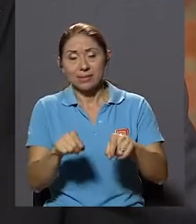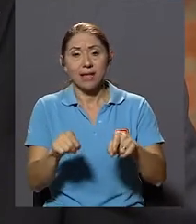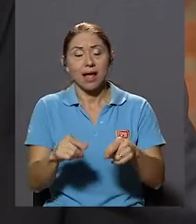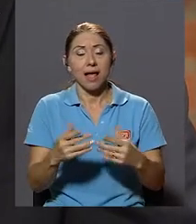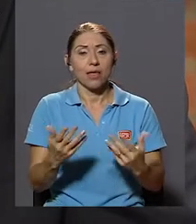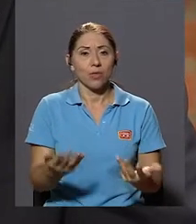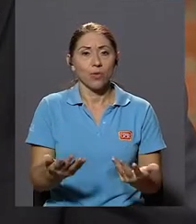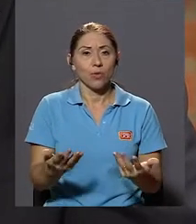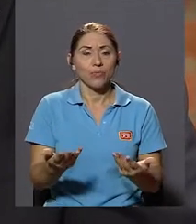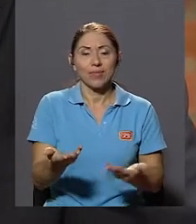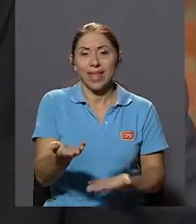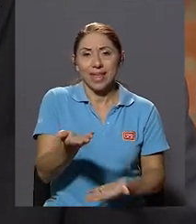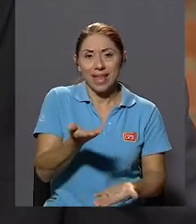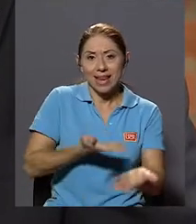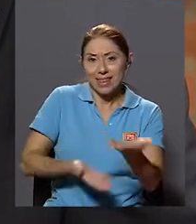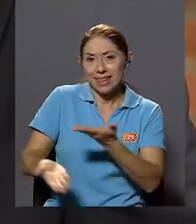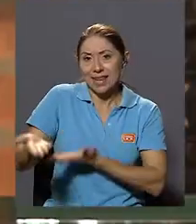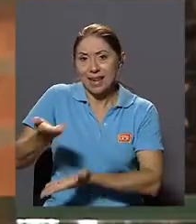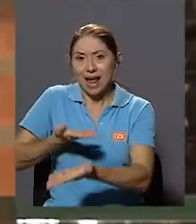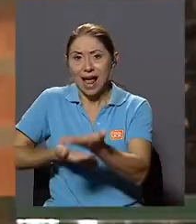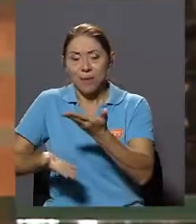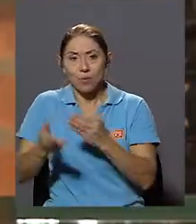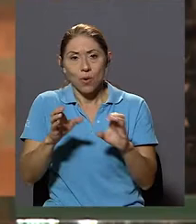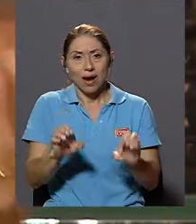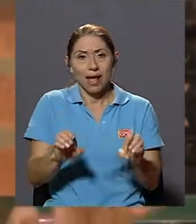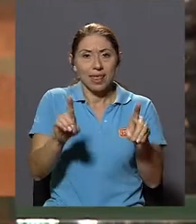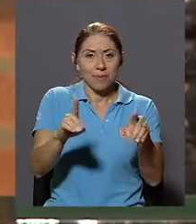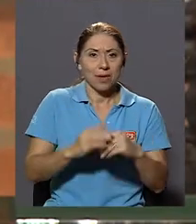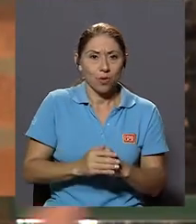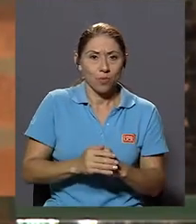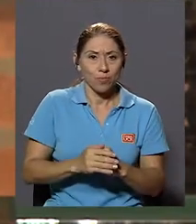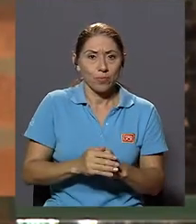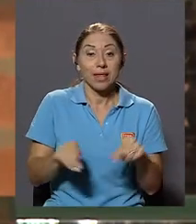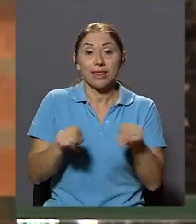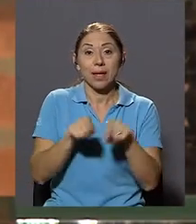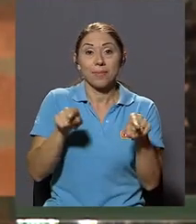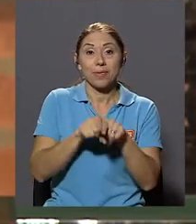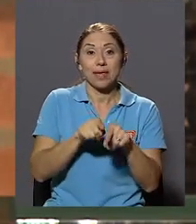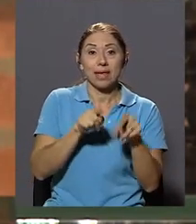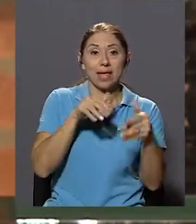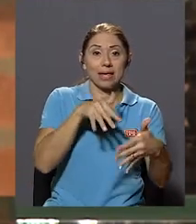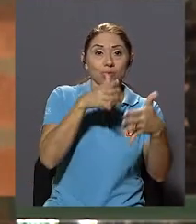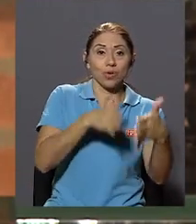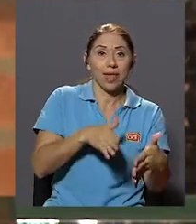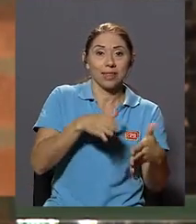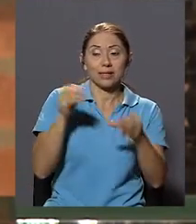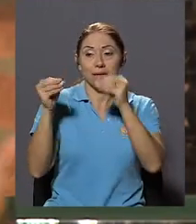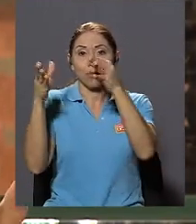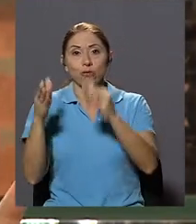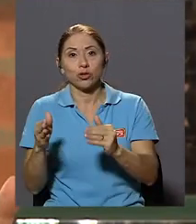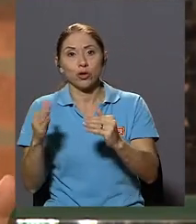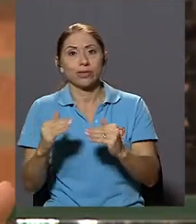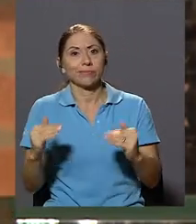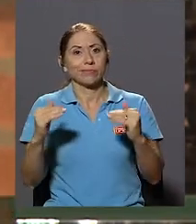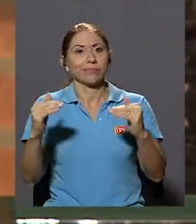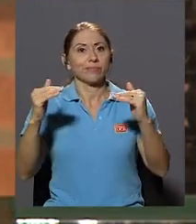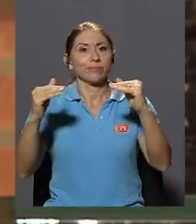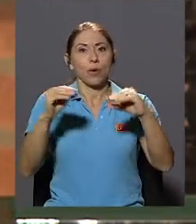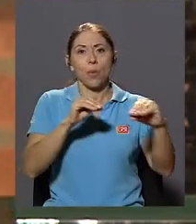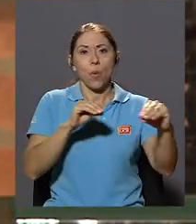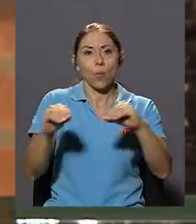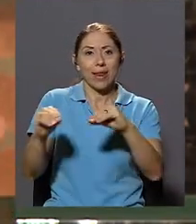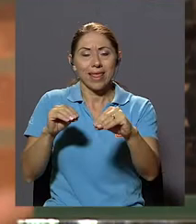En el intercambio Académico La movilidad De estudiantes Y profesores Pero sobre todo